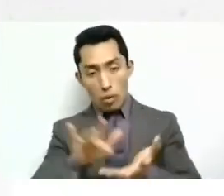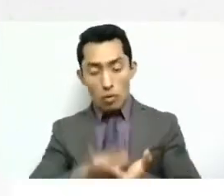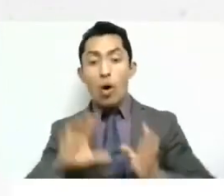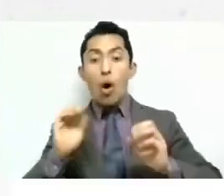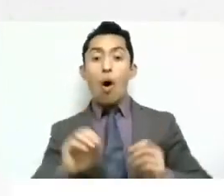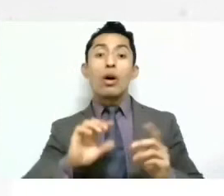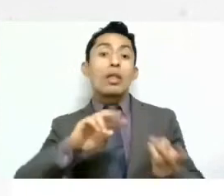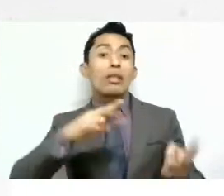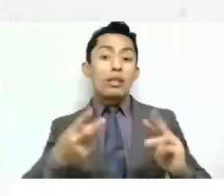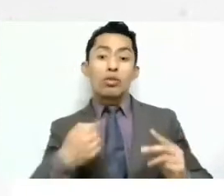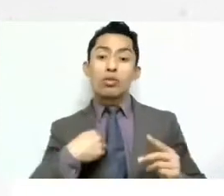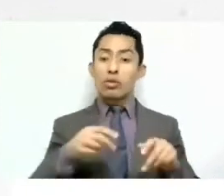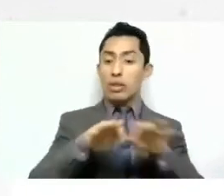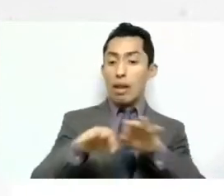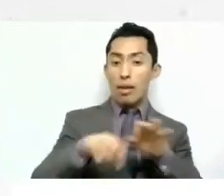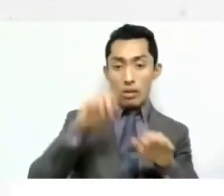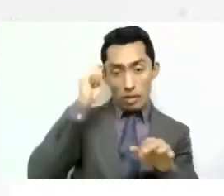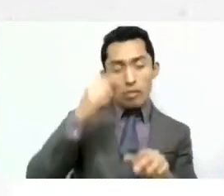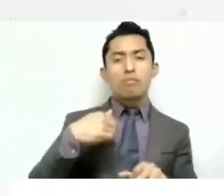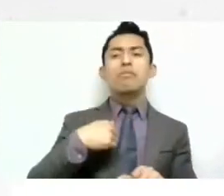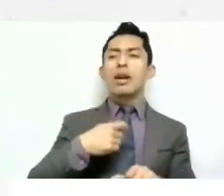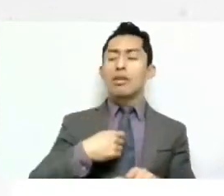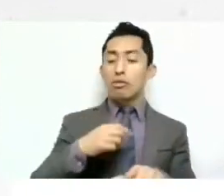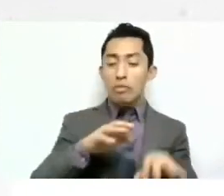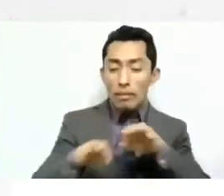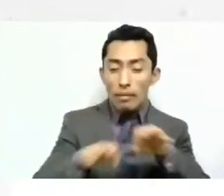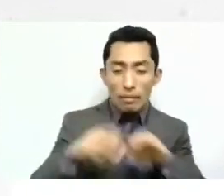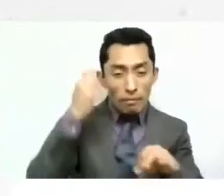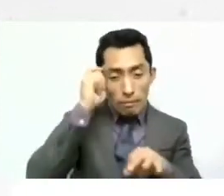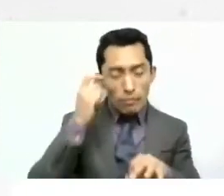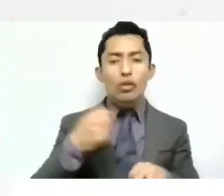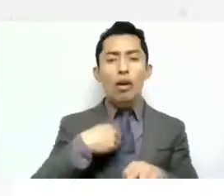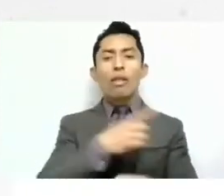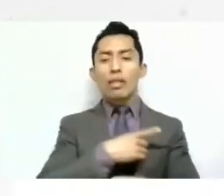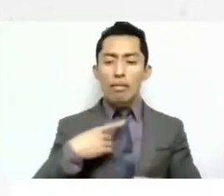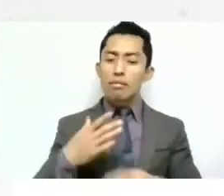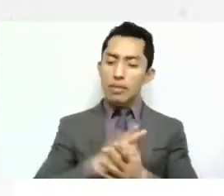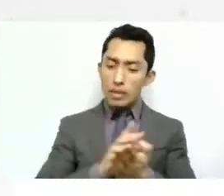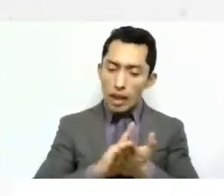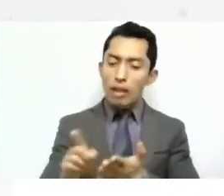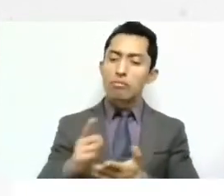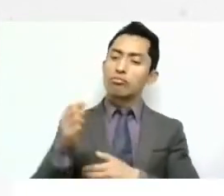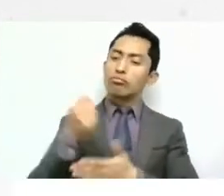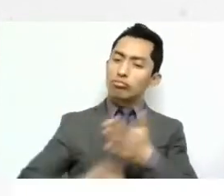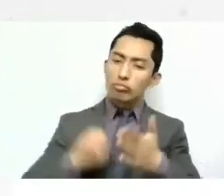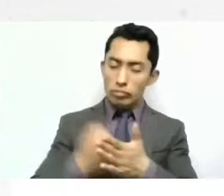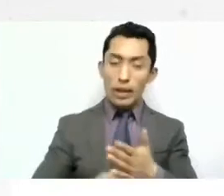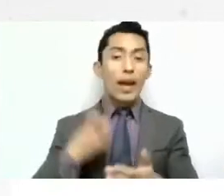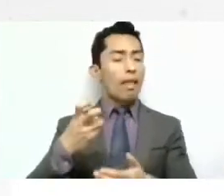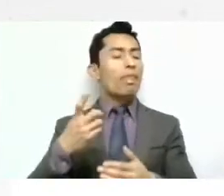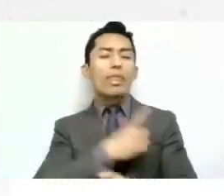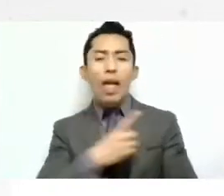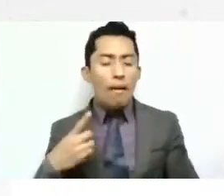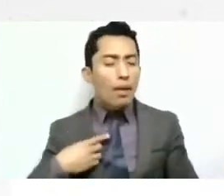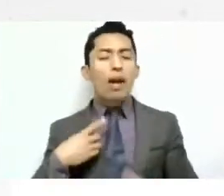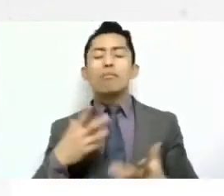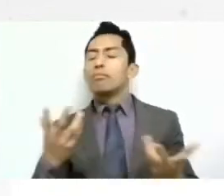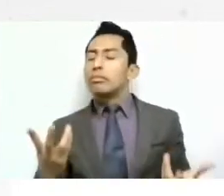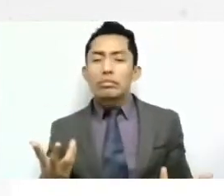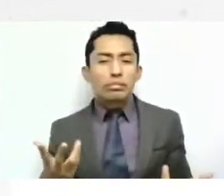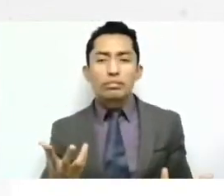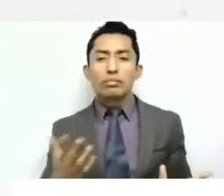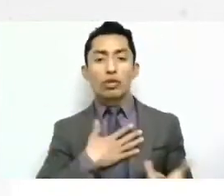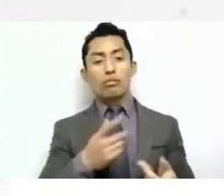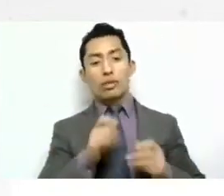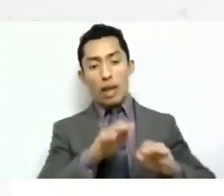y tienes que saber valer tus derechos como trabajador. Entonces les digo, debemos de conocer de una parte, de otra, o de juzgador.